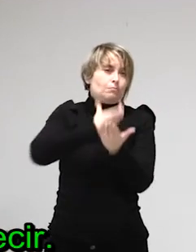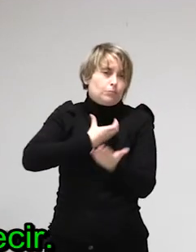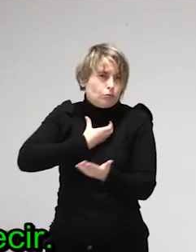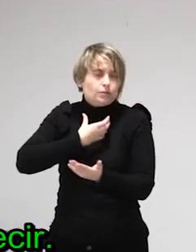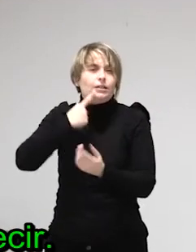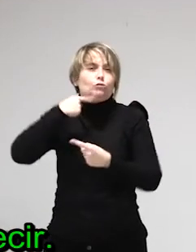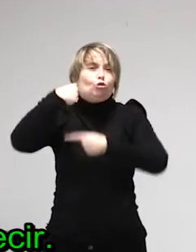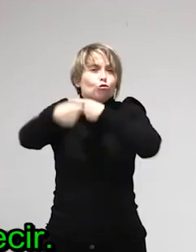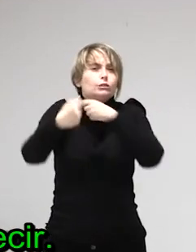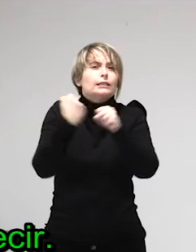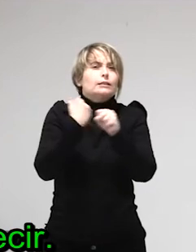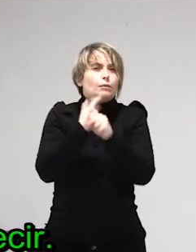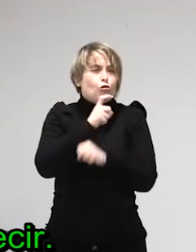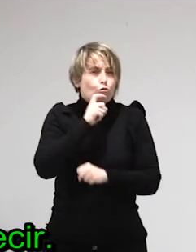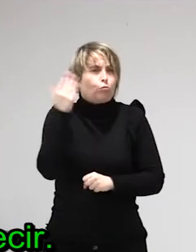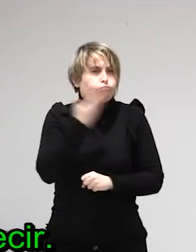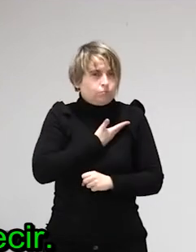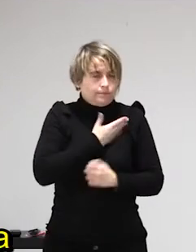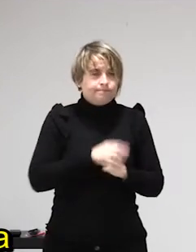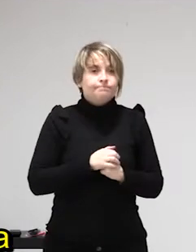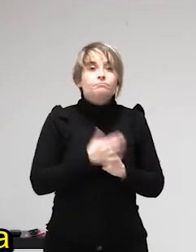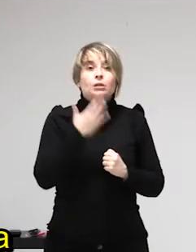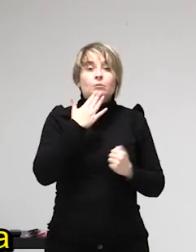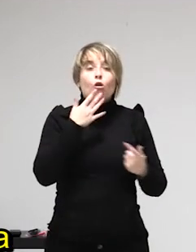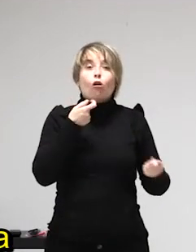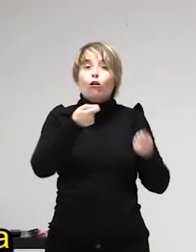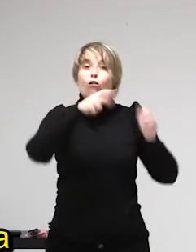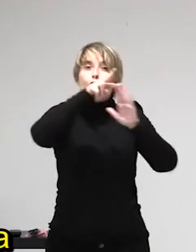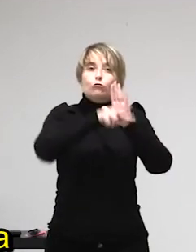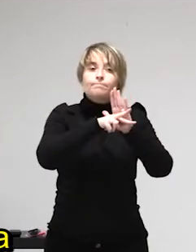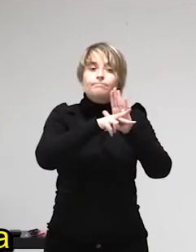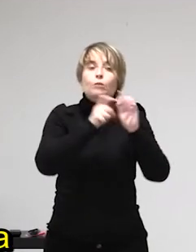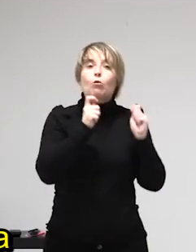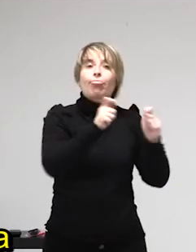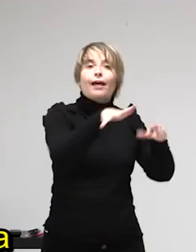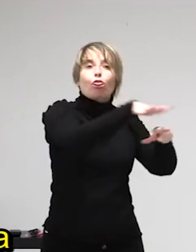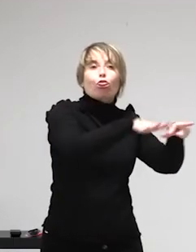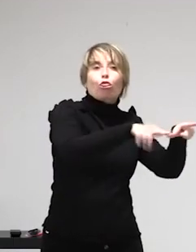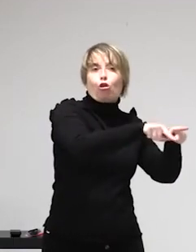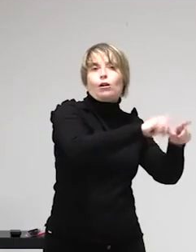con menos carga emotiva. Vamos a ver. Enseguida vamos a ir a la propuesta